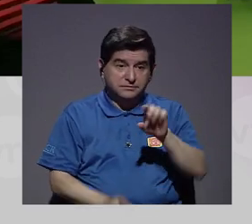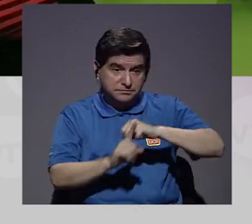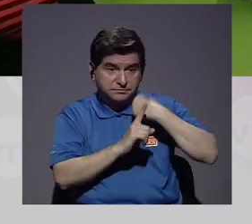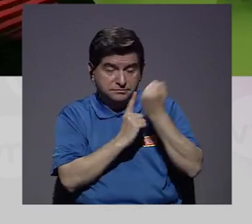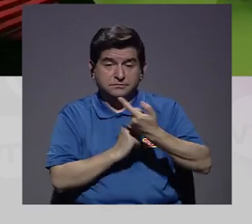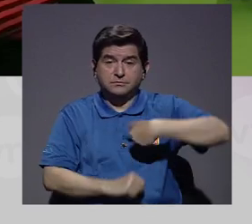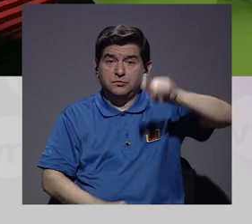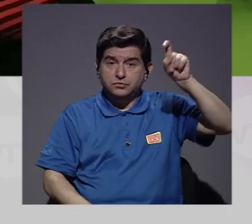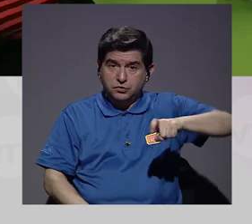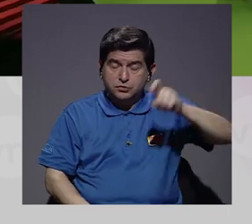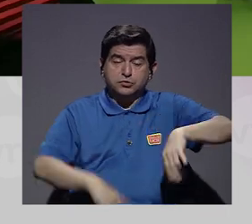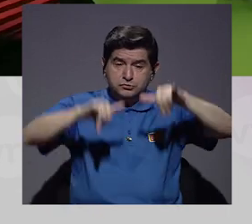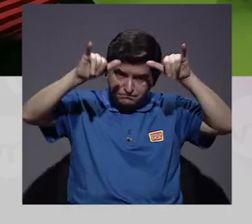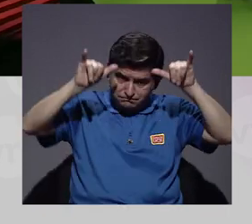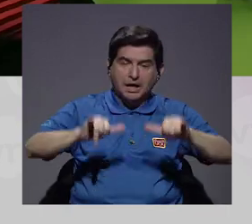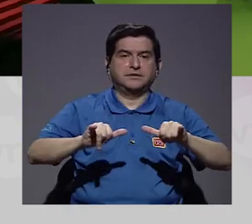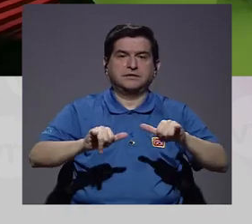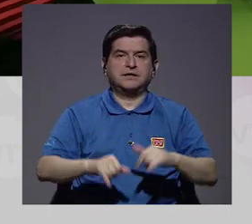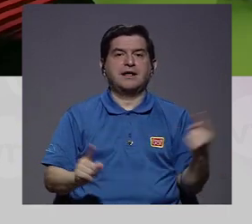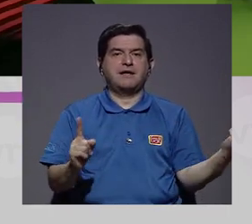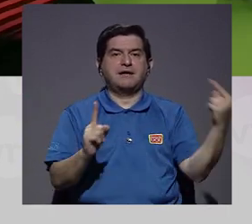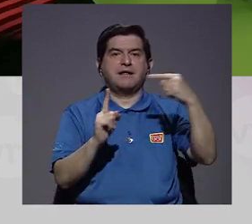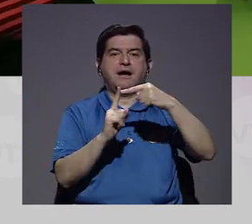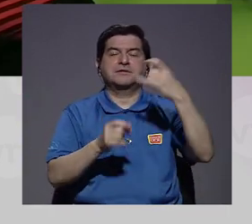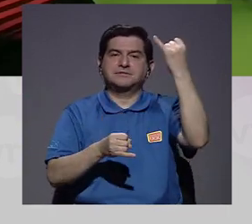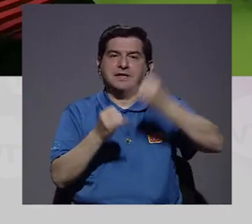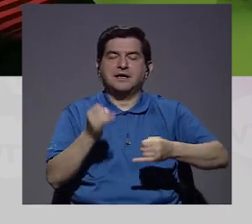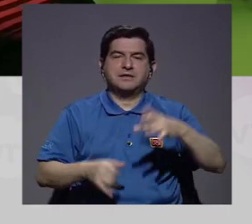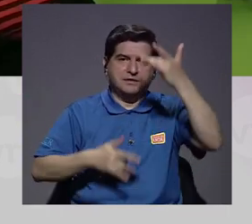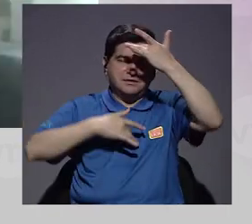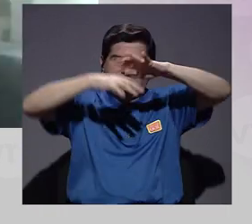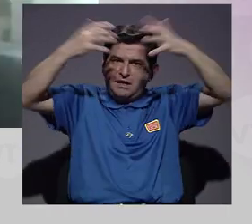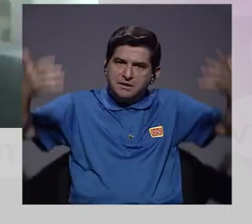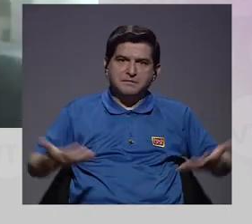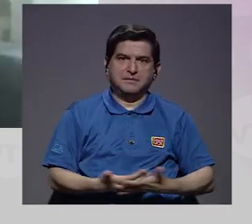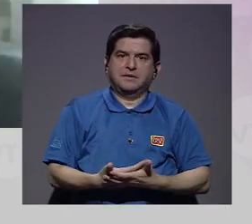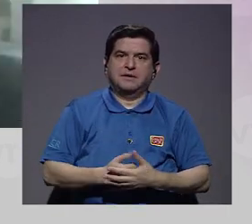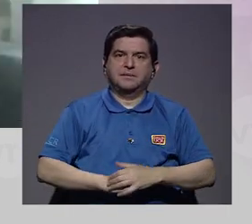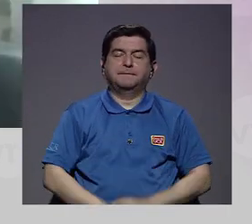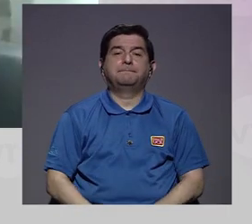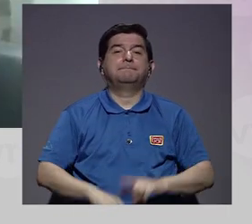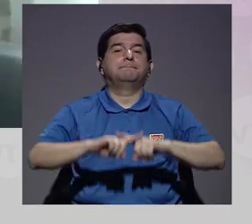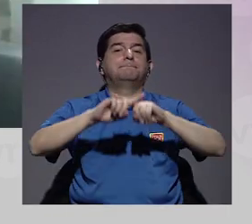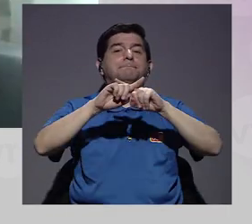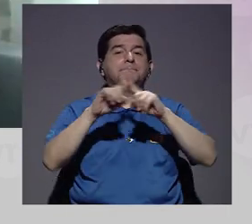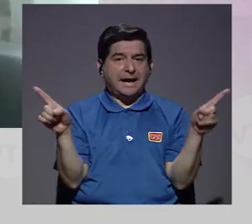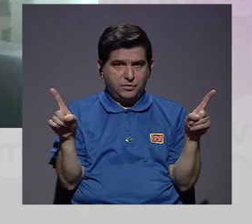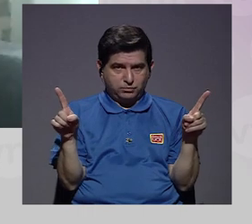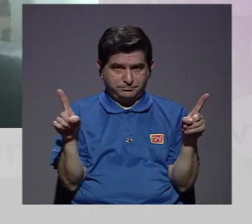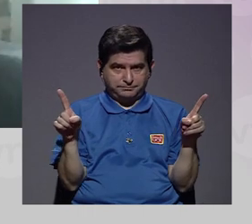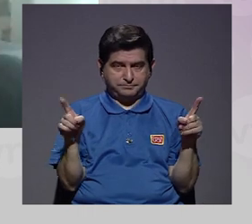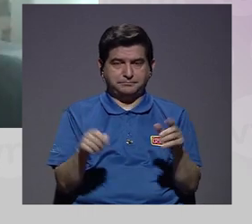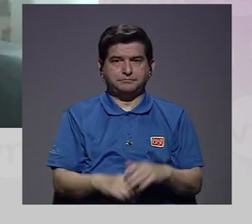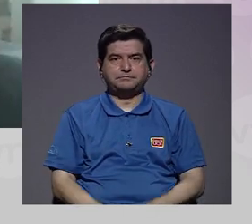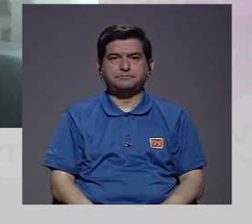eso tenemos que sostenerlo hasta que dure la pandemia, ¿verdad? Pero,